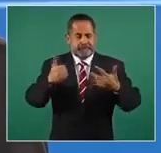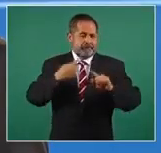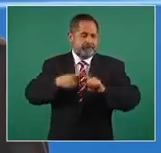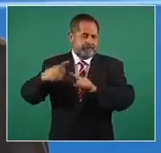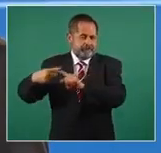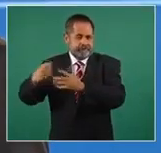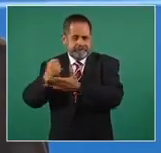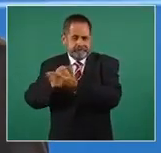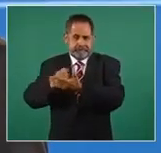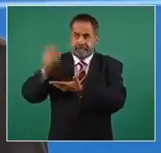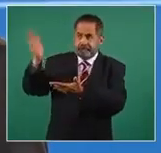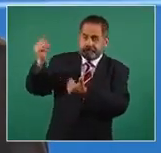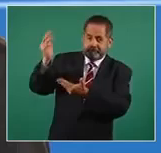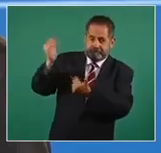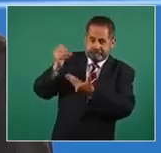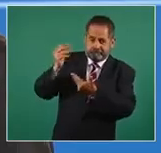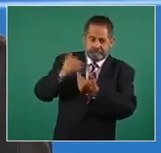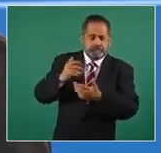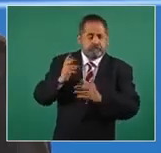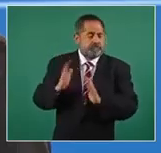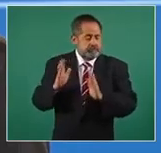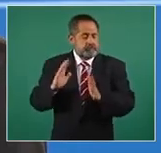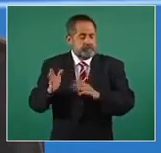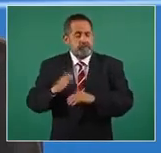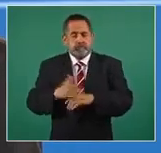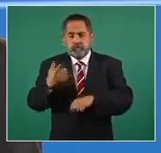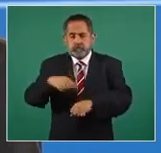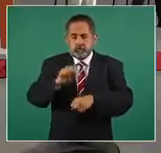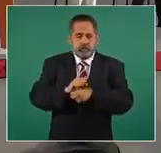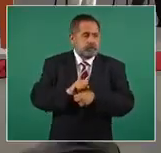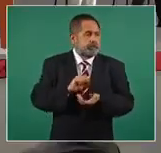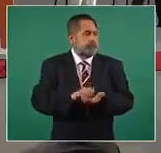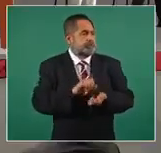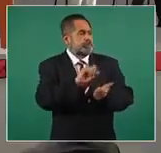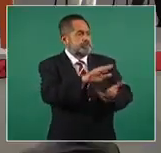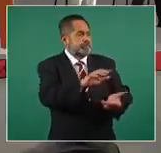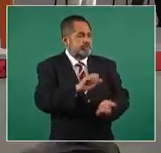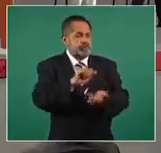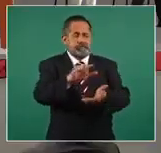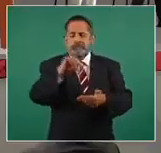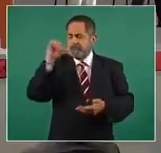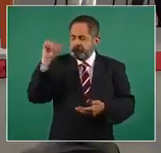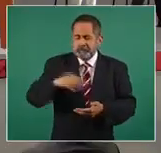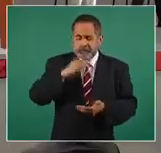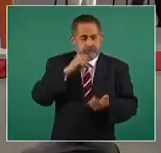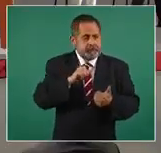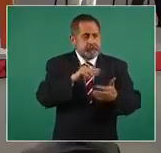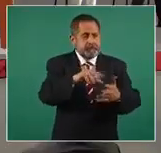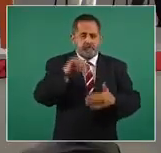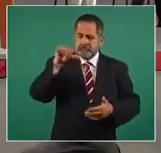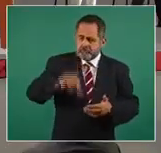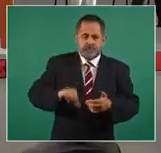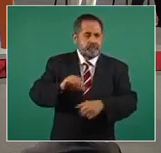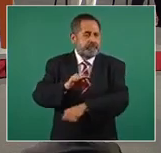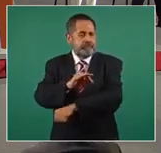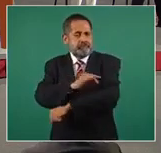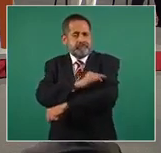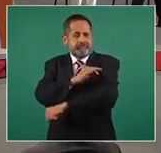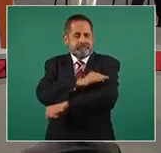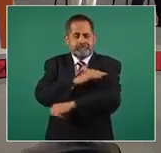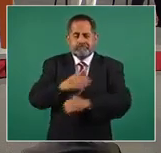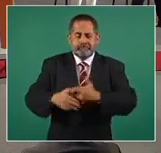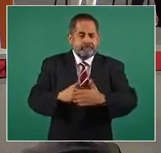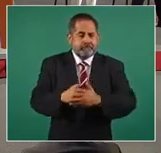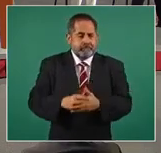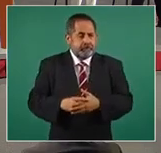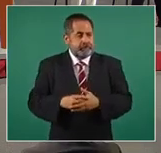en cada semana, estas se distribuyen de manera inmediata y se empiezan a poner. Conforme son poblaciones